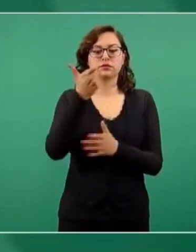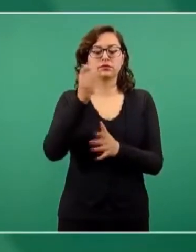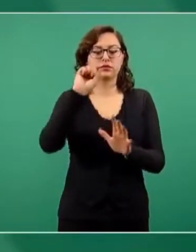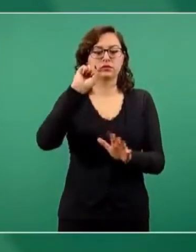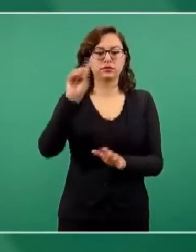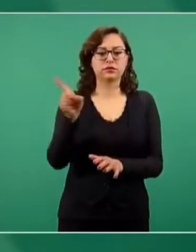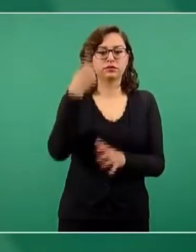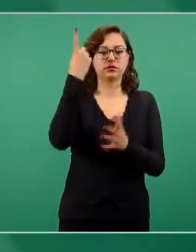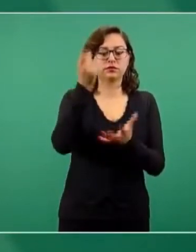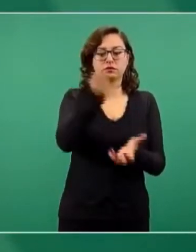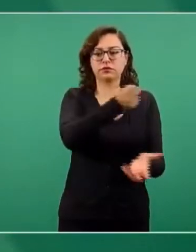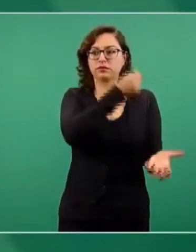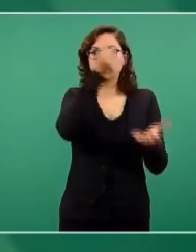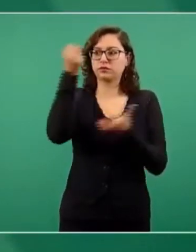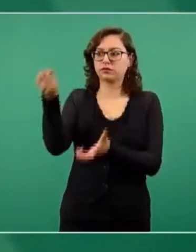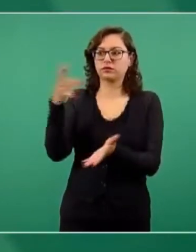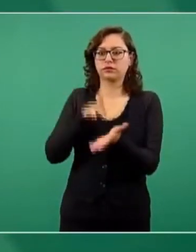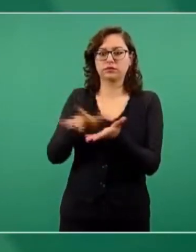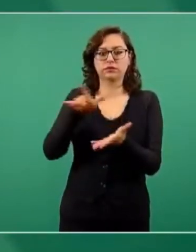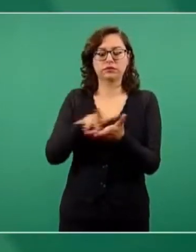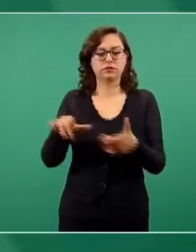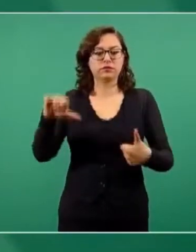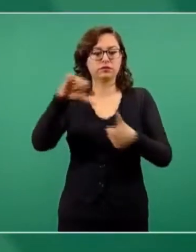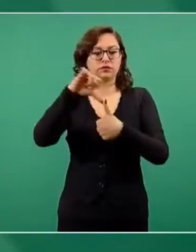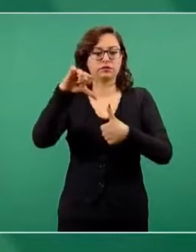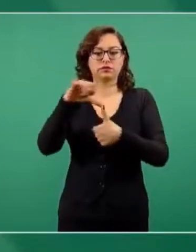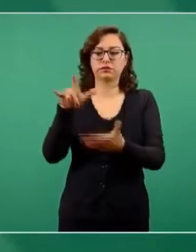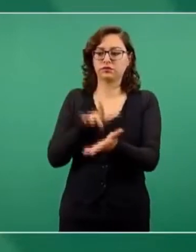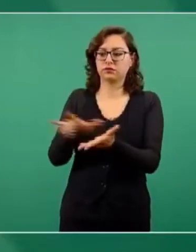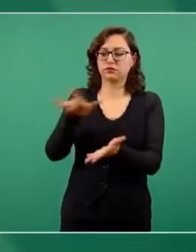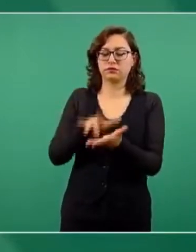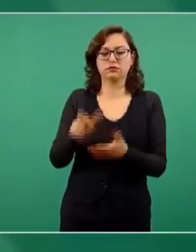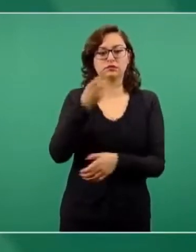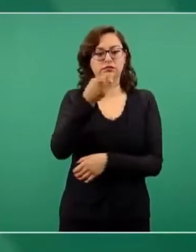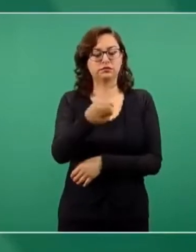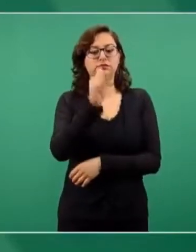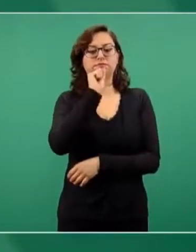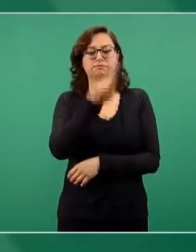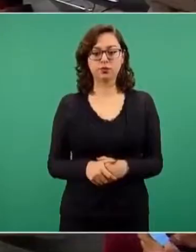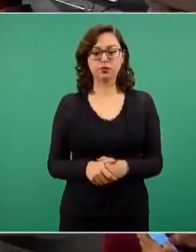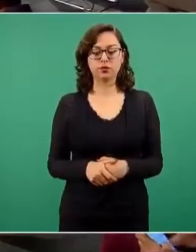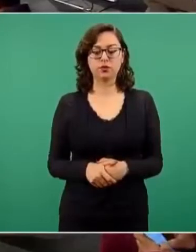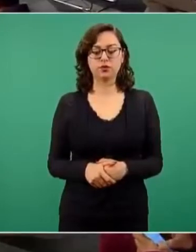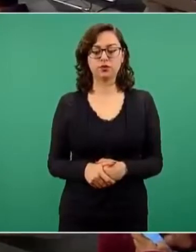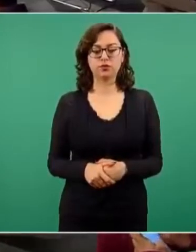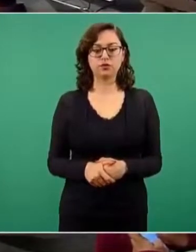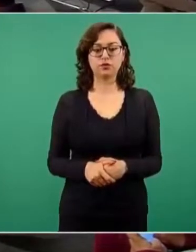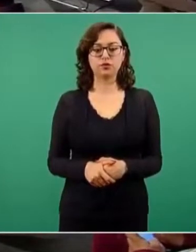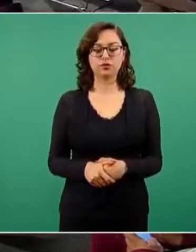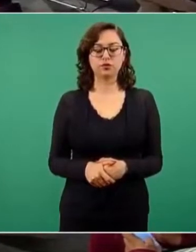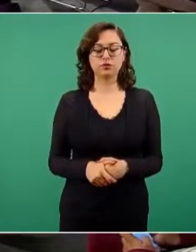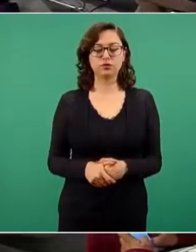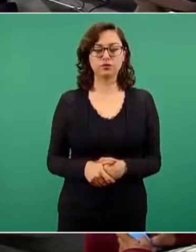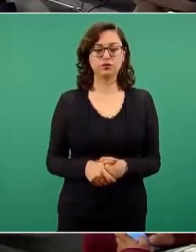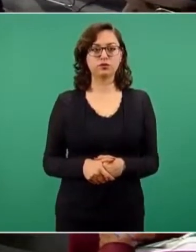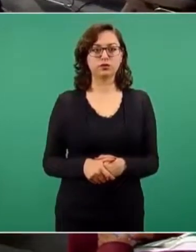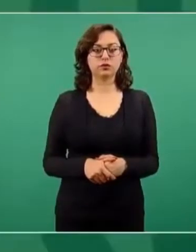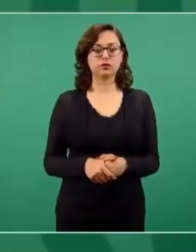a Centroamérica, eso es muy bueno. El que haya